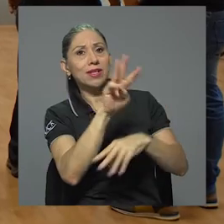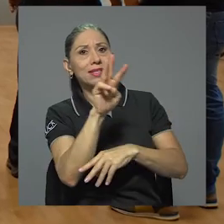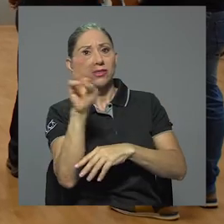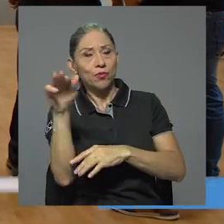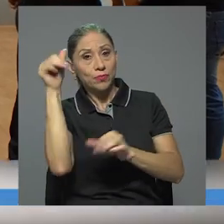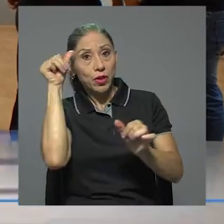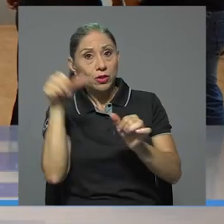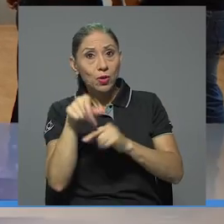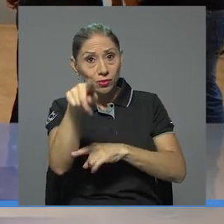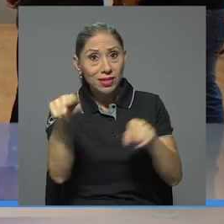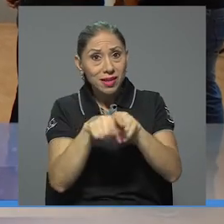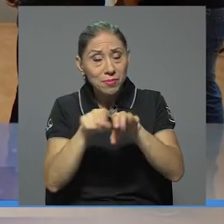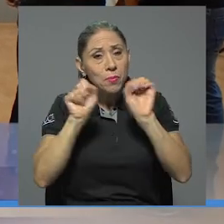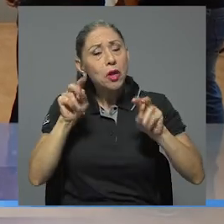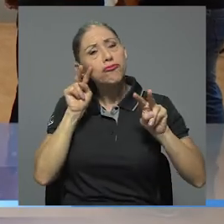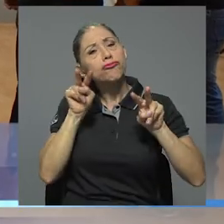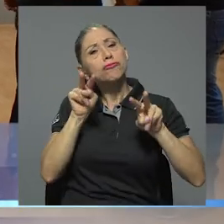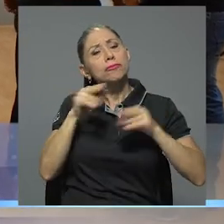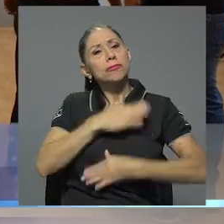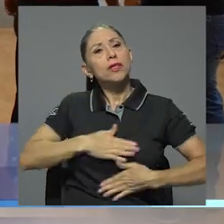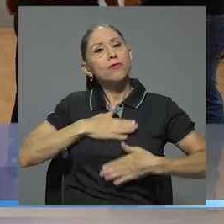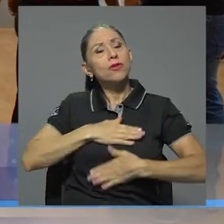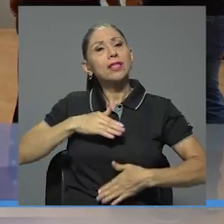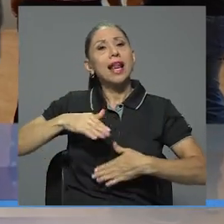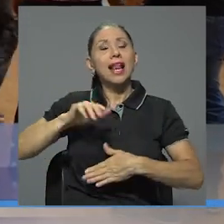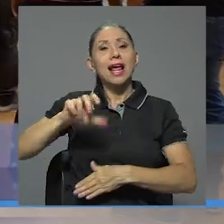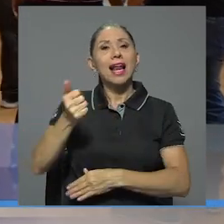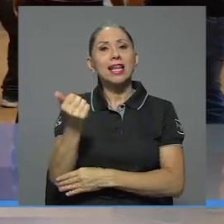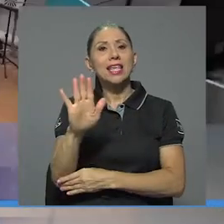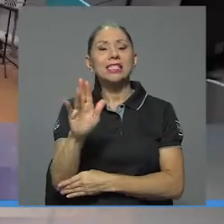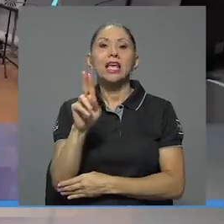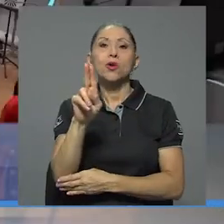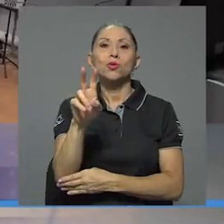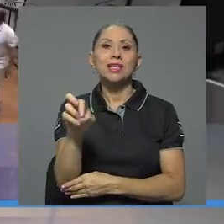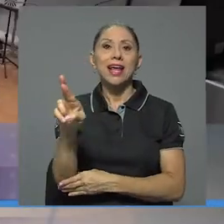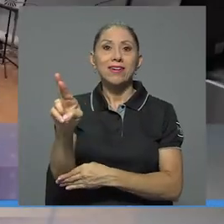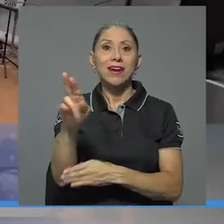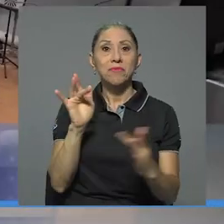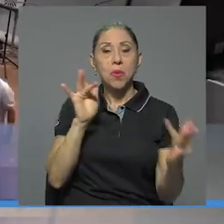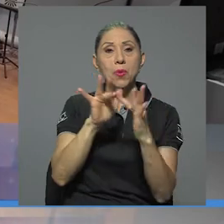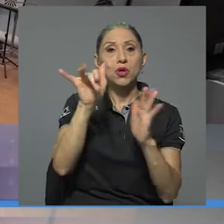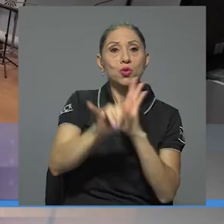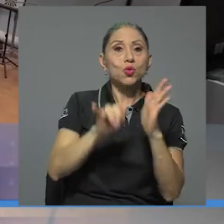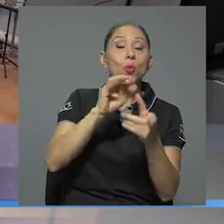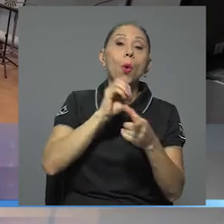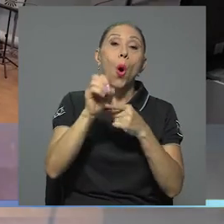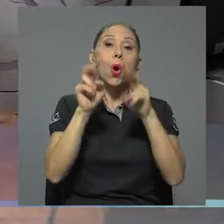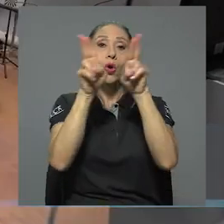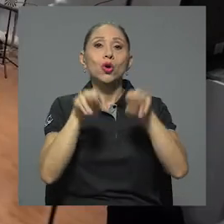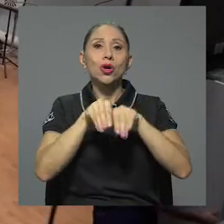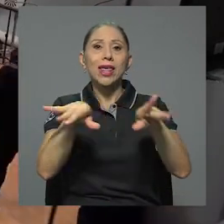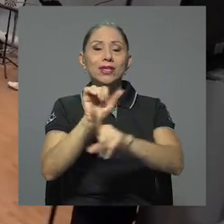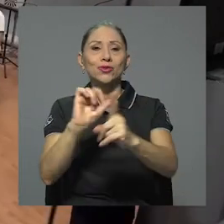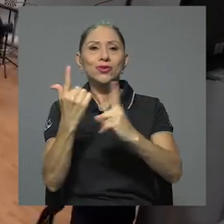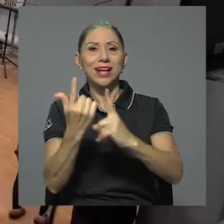Recuerde que usted también puede disfrutar de las transmisiones de Canal 15 UCR a través de YouTube o las redes sociales.